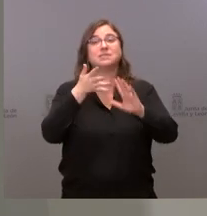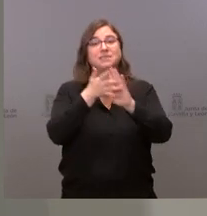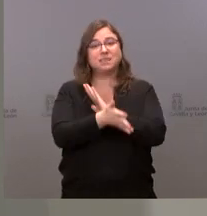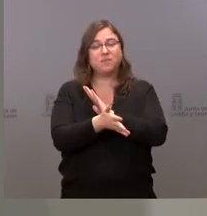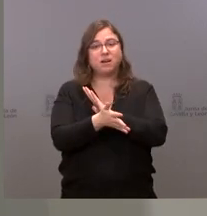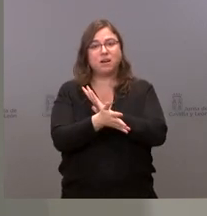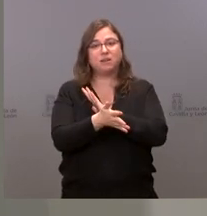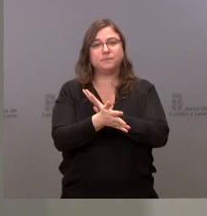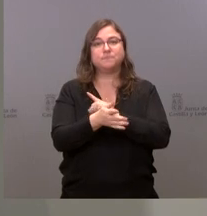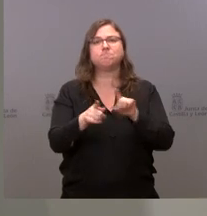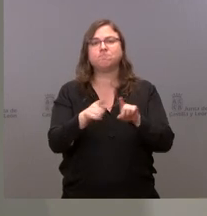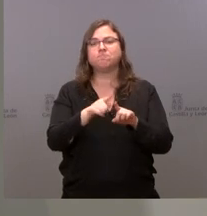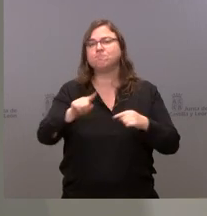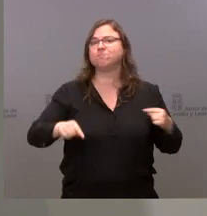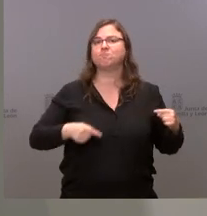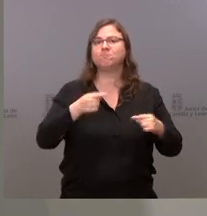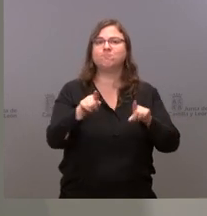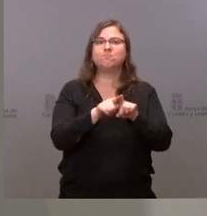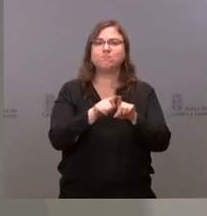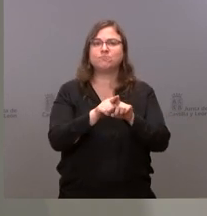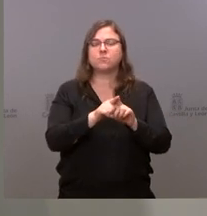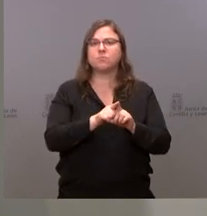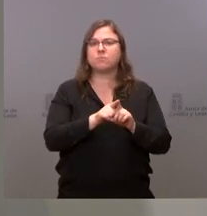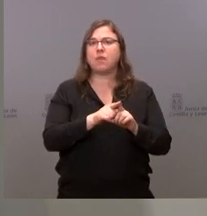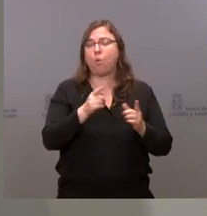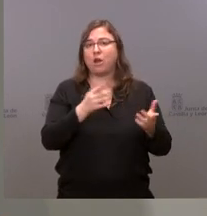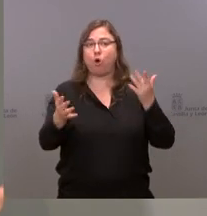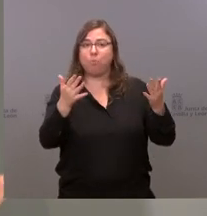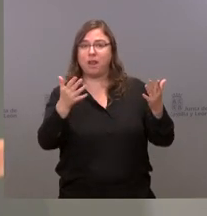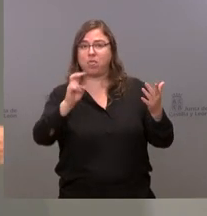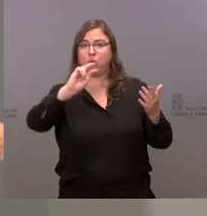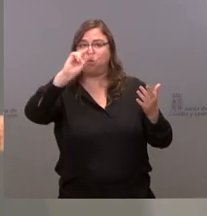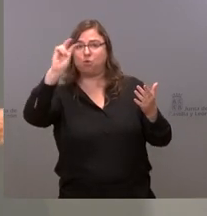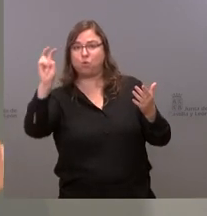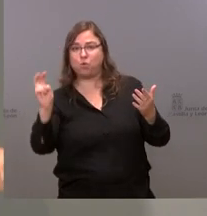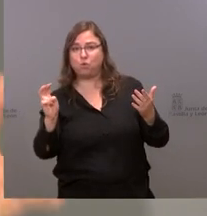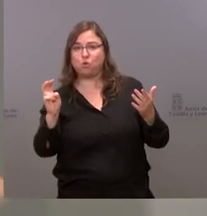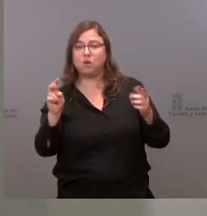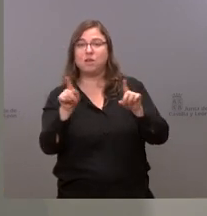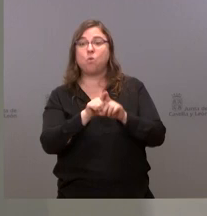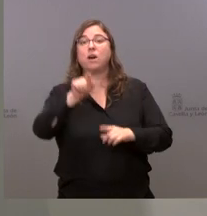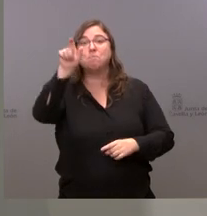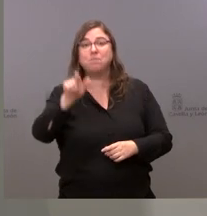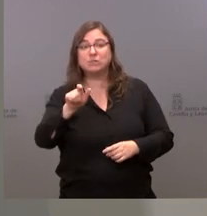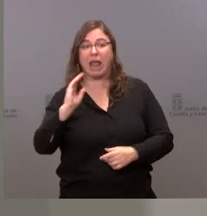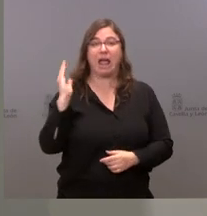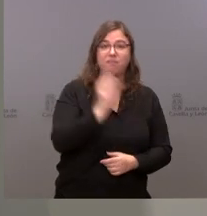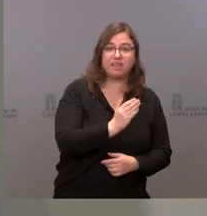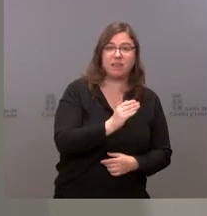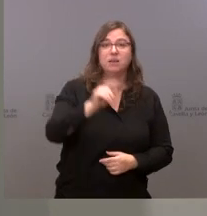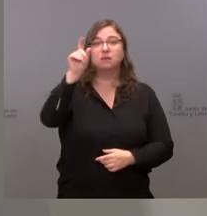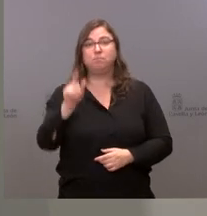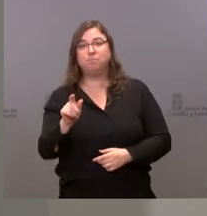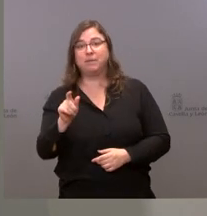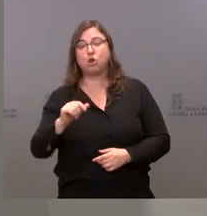está haciendo una evolución muy diferente en relación con el número de personas afectadas respecto de las